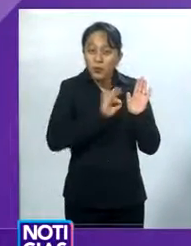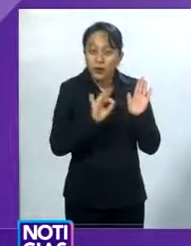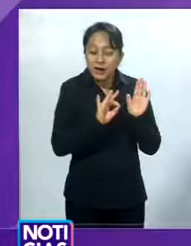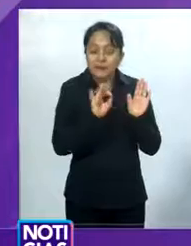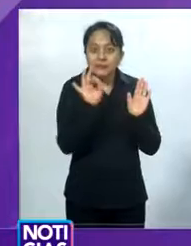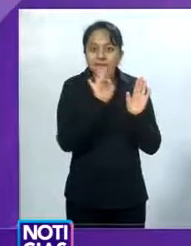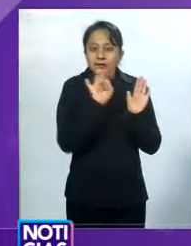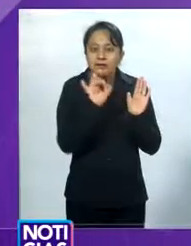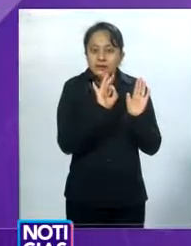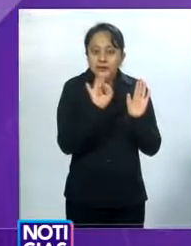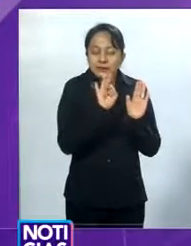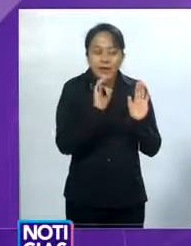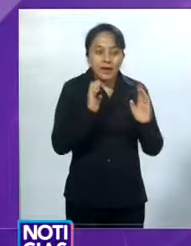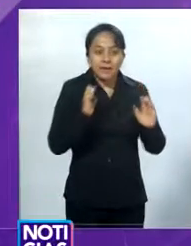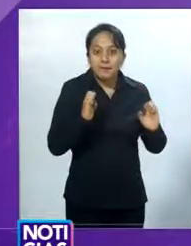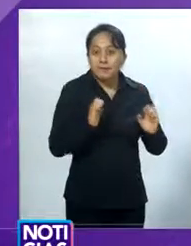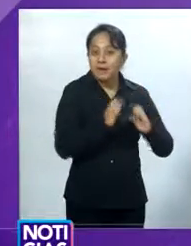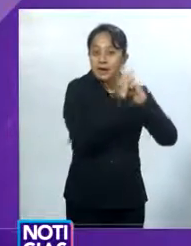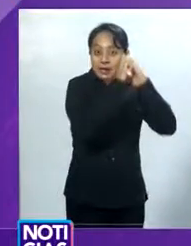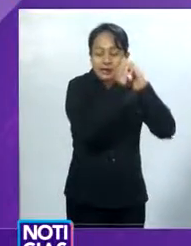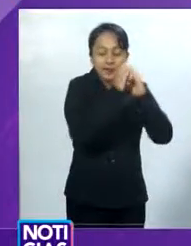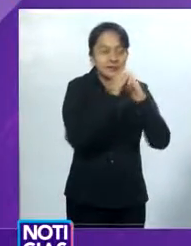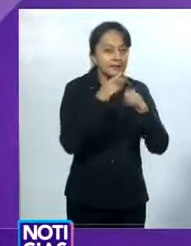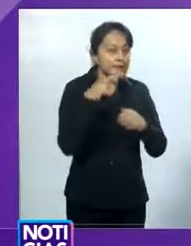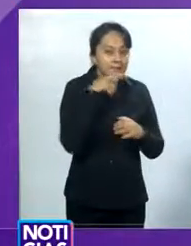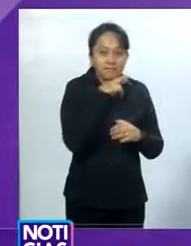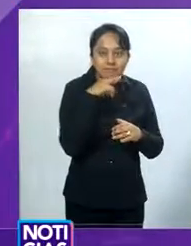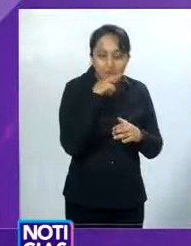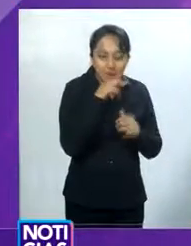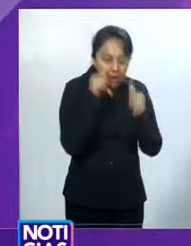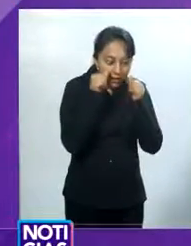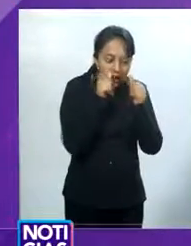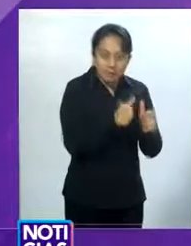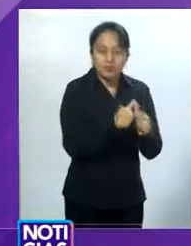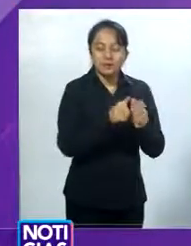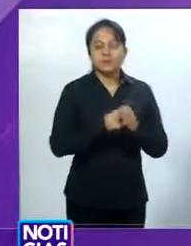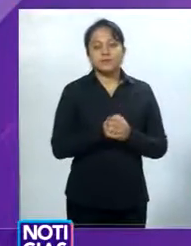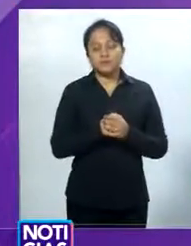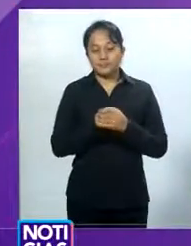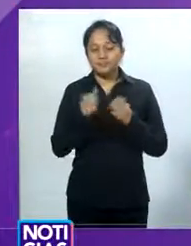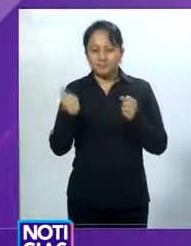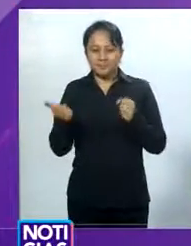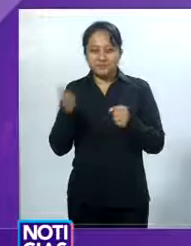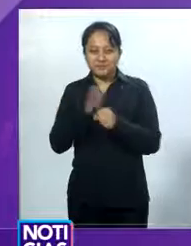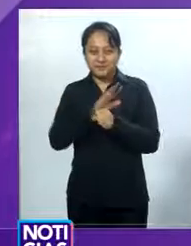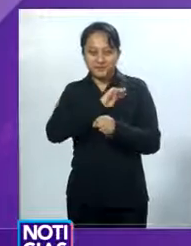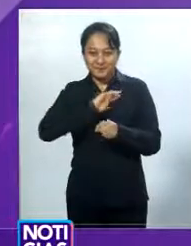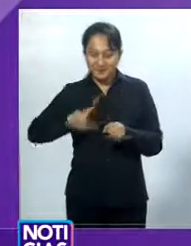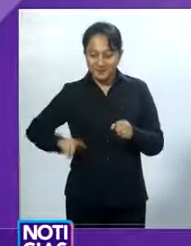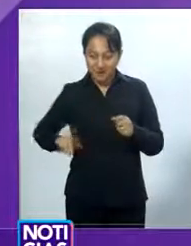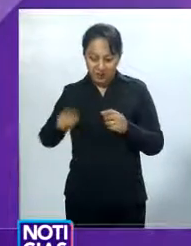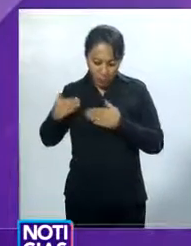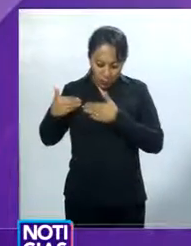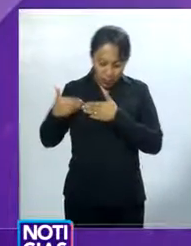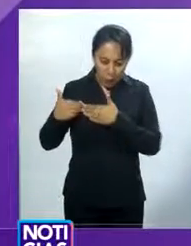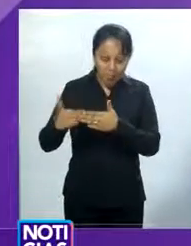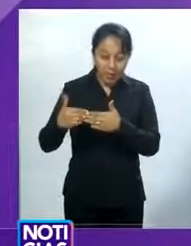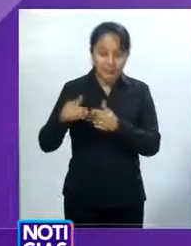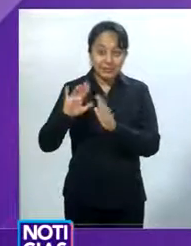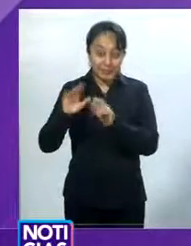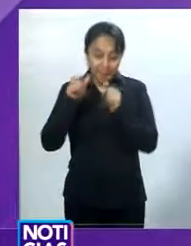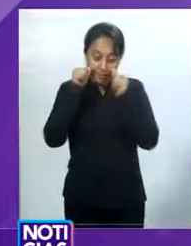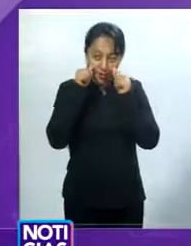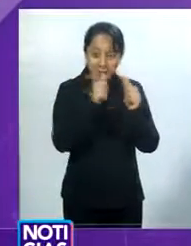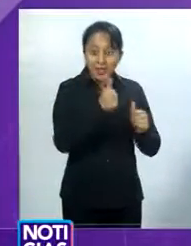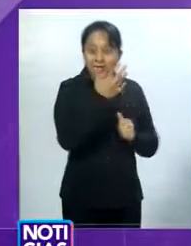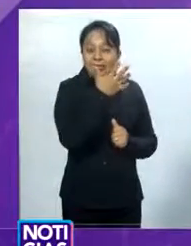mujer puede accionar cuando esté en una situación de riesgo de violencia. En lo que va de la administración municipal, se han atendido unas 10 mil mujeres